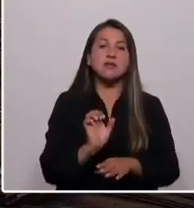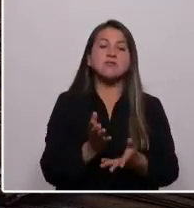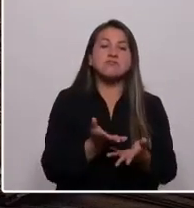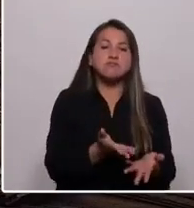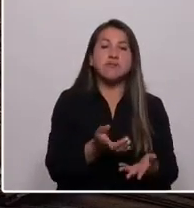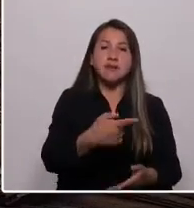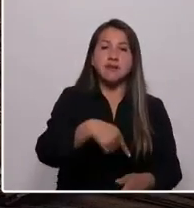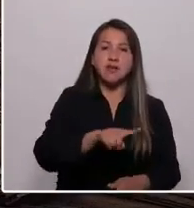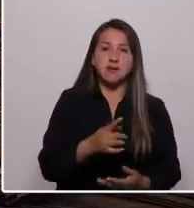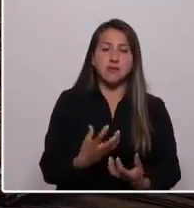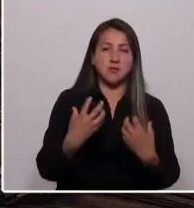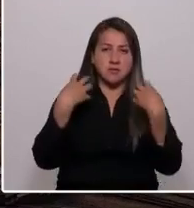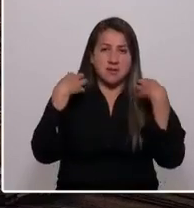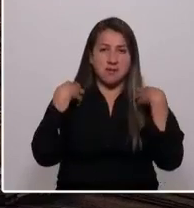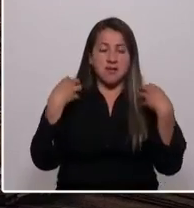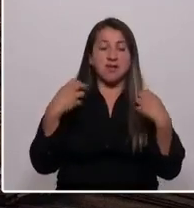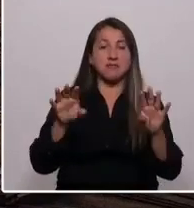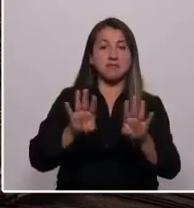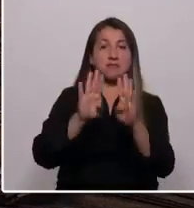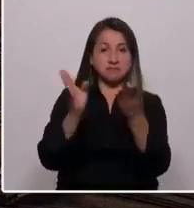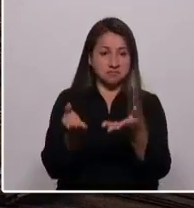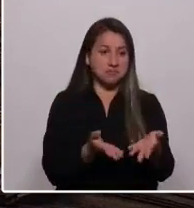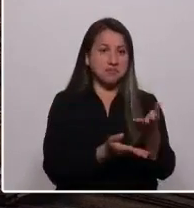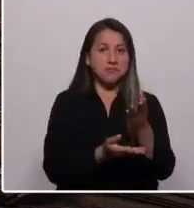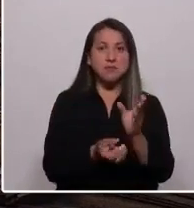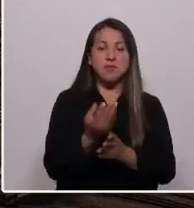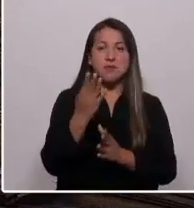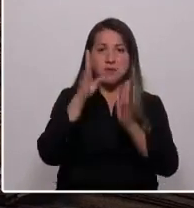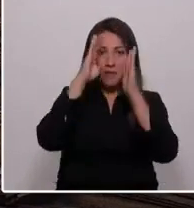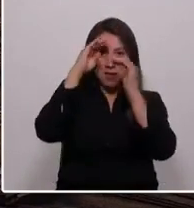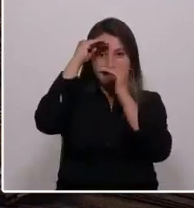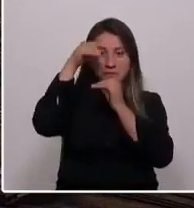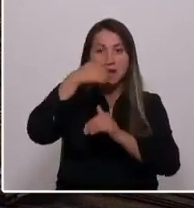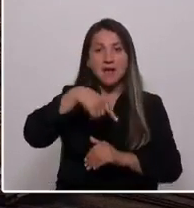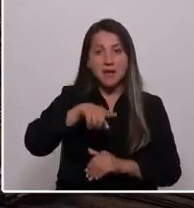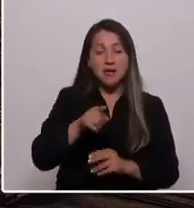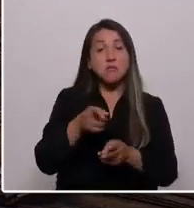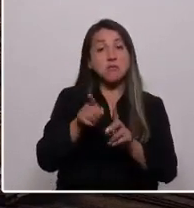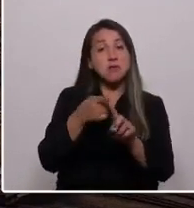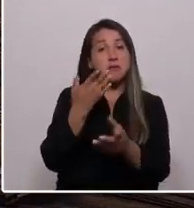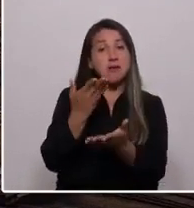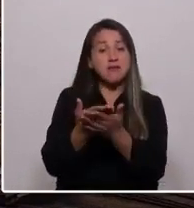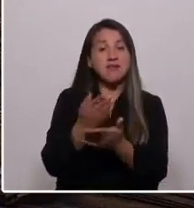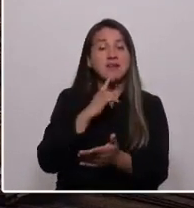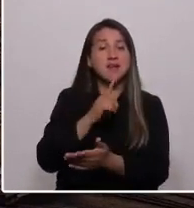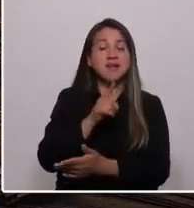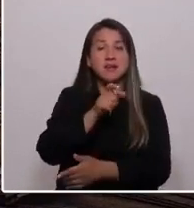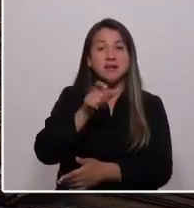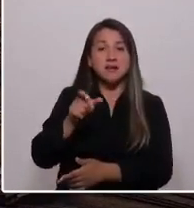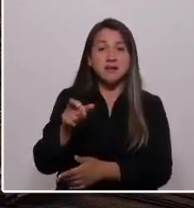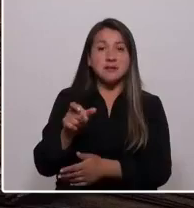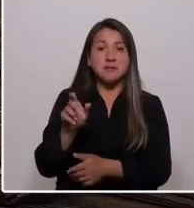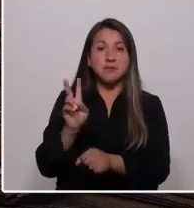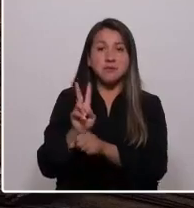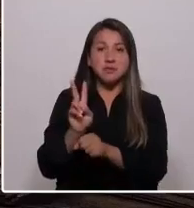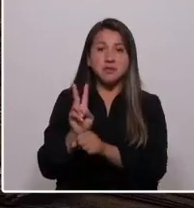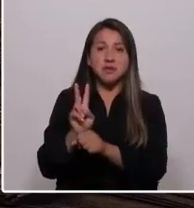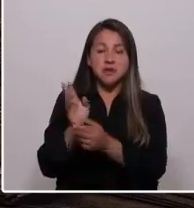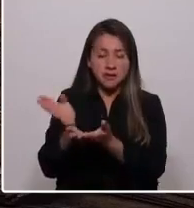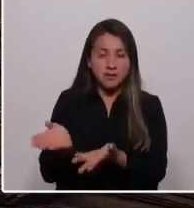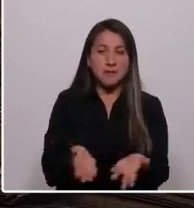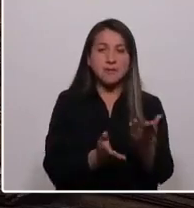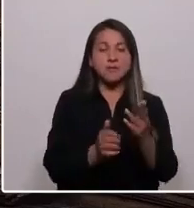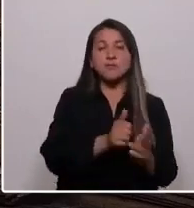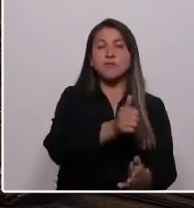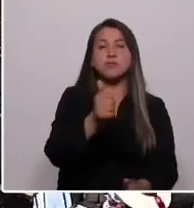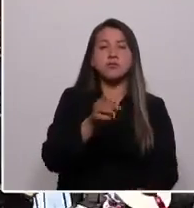responsabilidad de abrir la puerta a un nuevo paradigma que deje entrar por primera vez a las y los educadores del país. Que todo